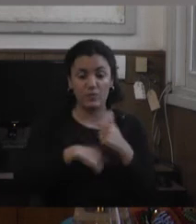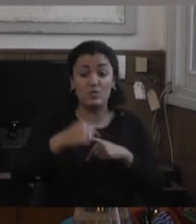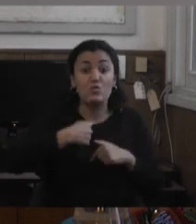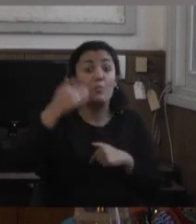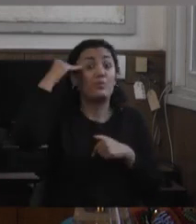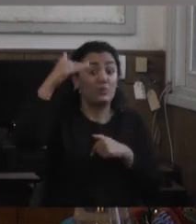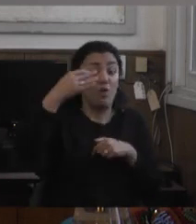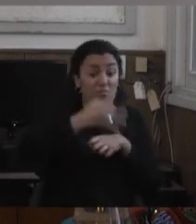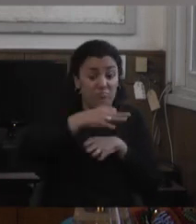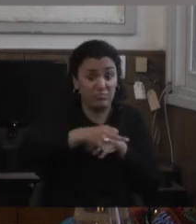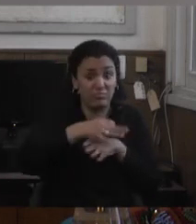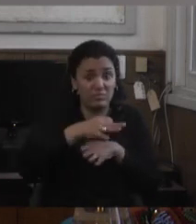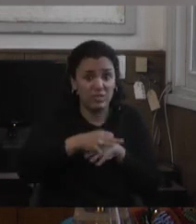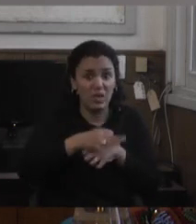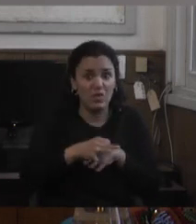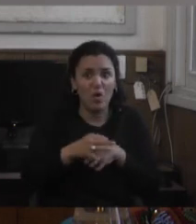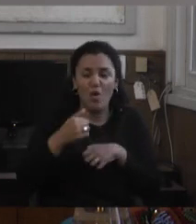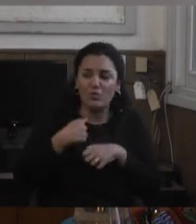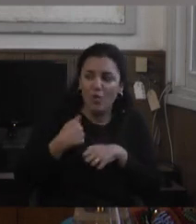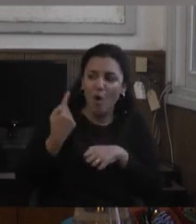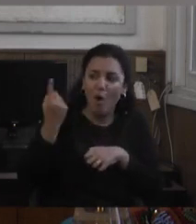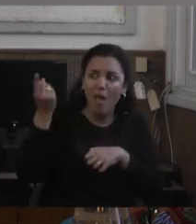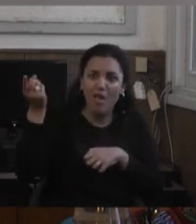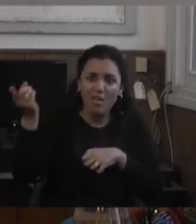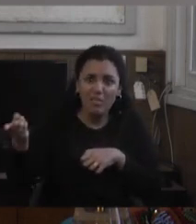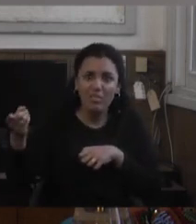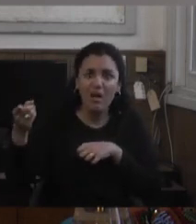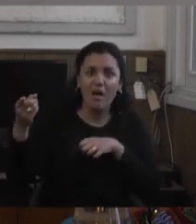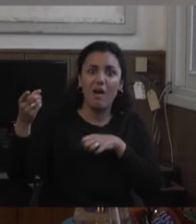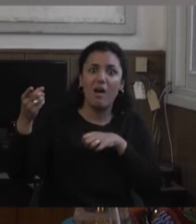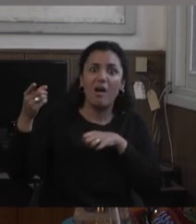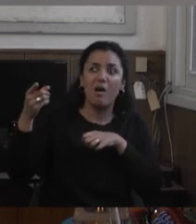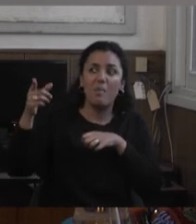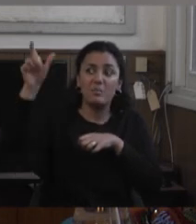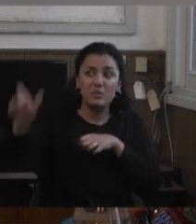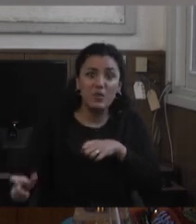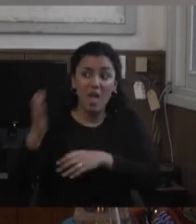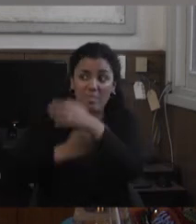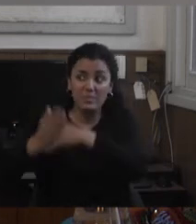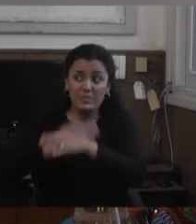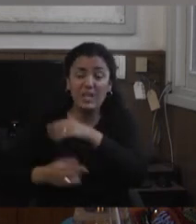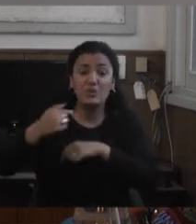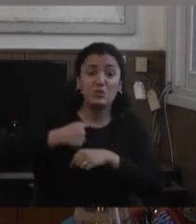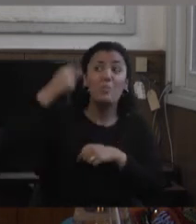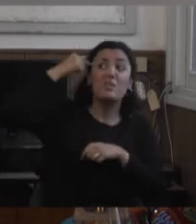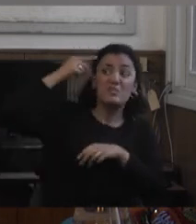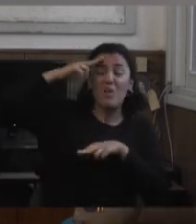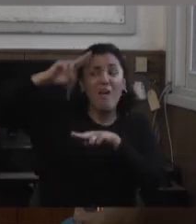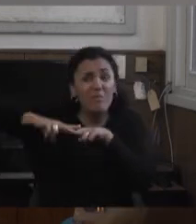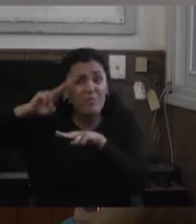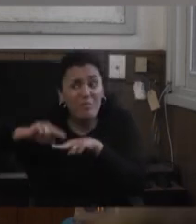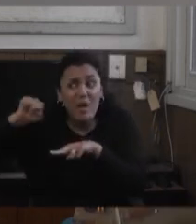no se lo puede imaginar como colega y lo que tiene en la cabeza es que los discapacitados son enfermos que tienen